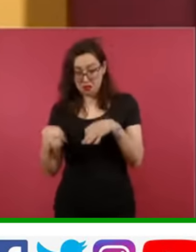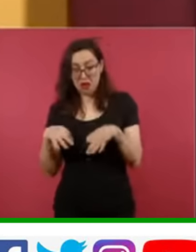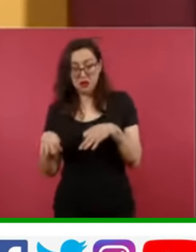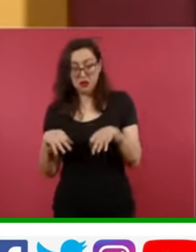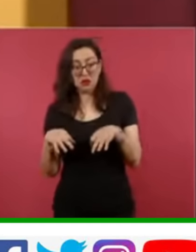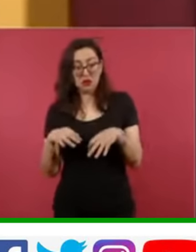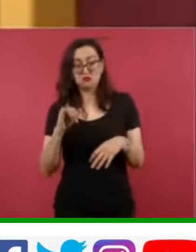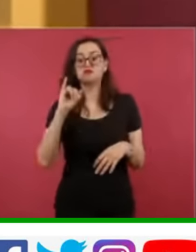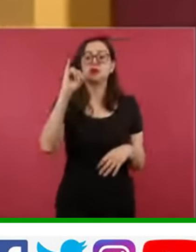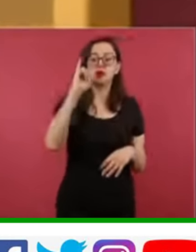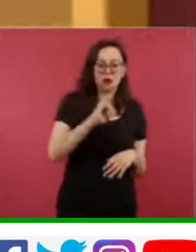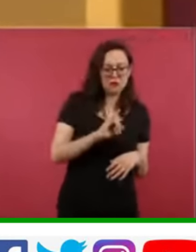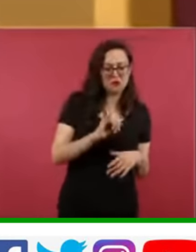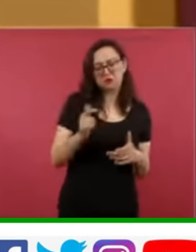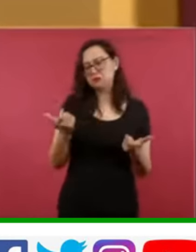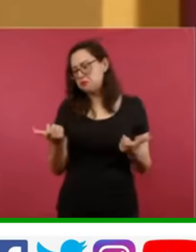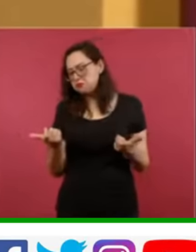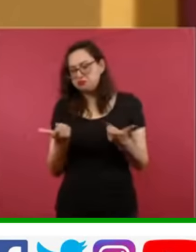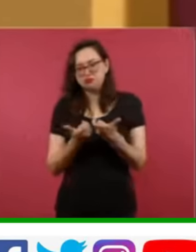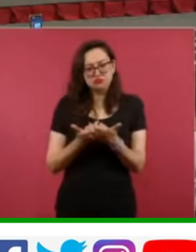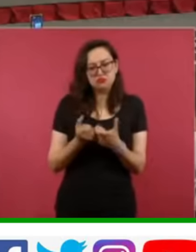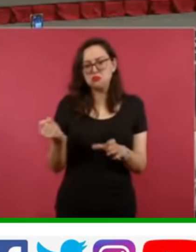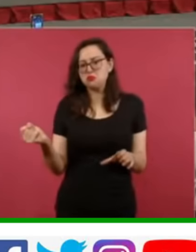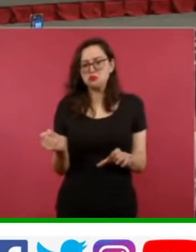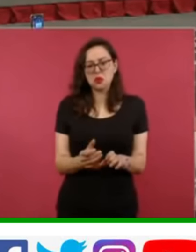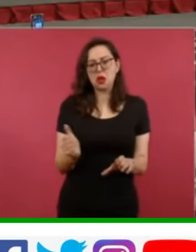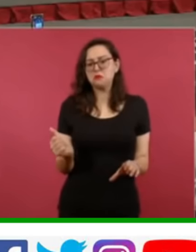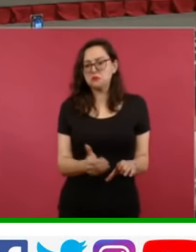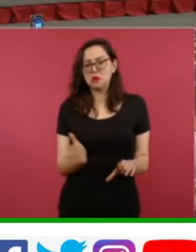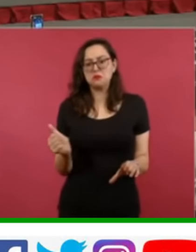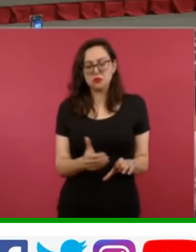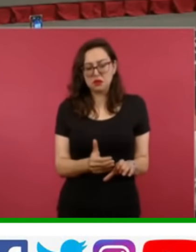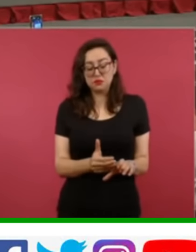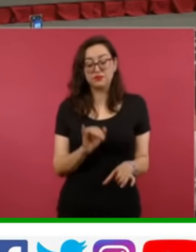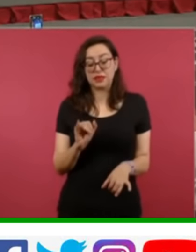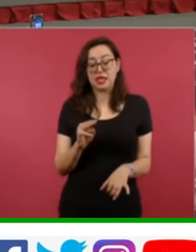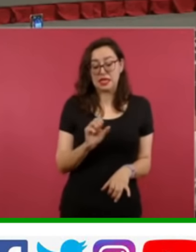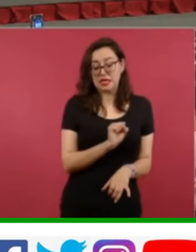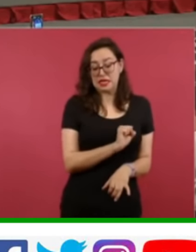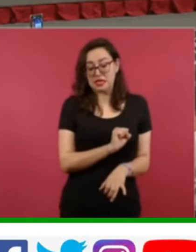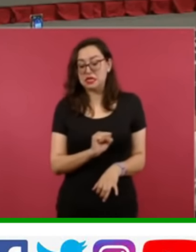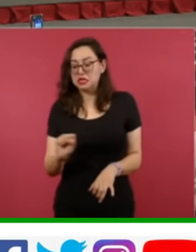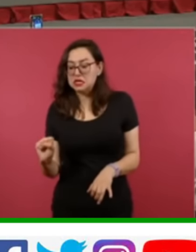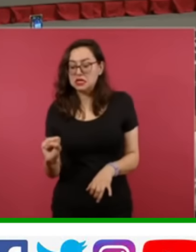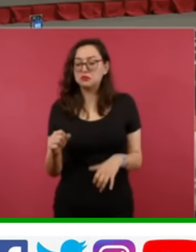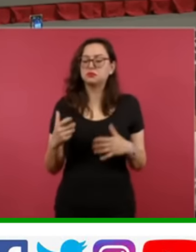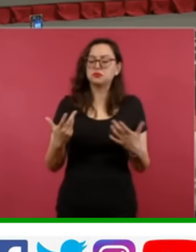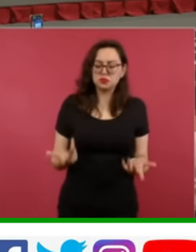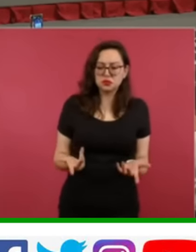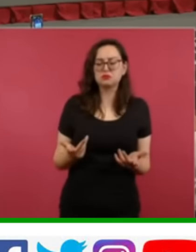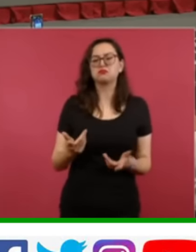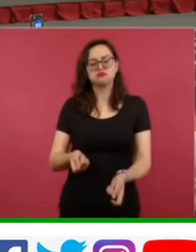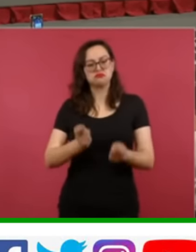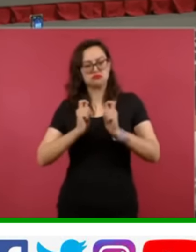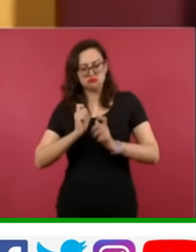función del salario. Las pensiones estaban a cargo del IMSS. Te podías jubilar a los 60 años